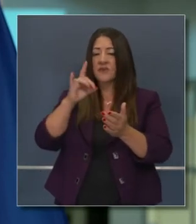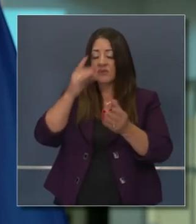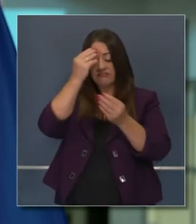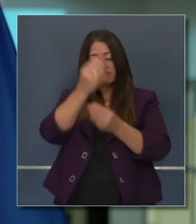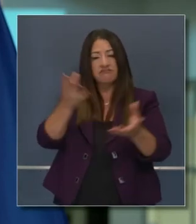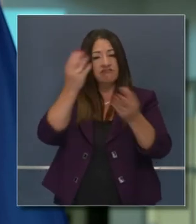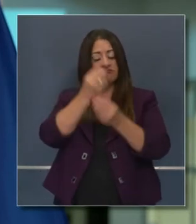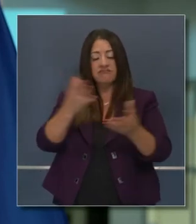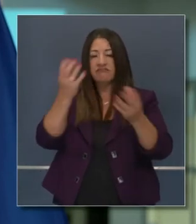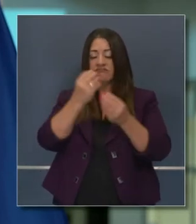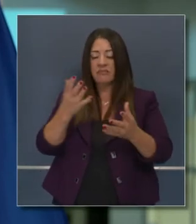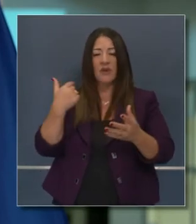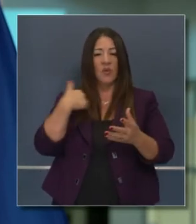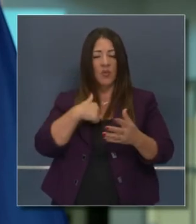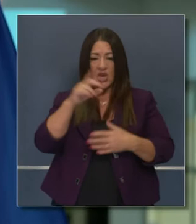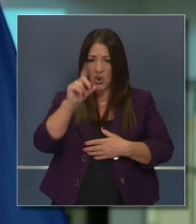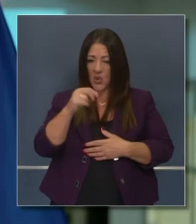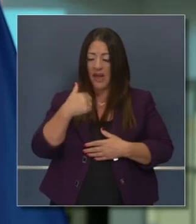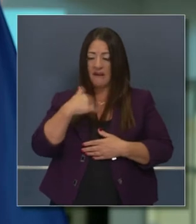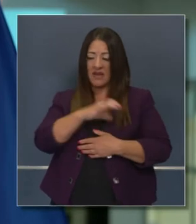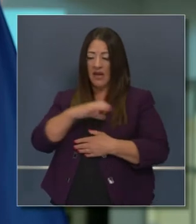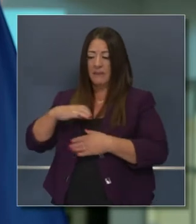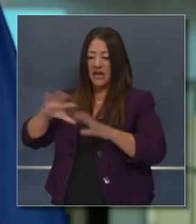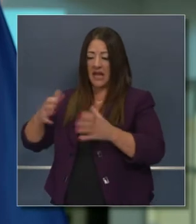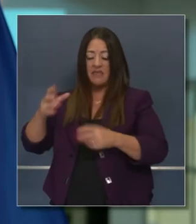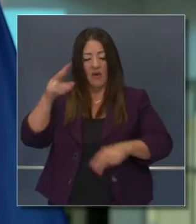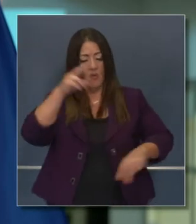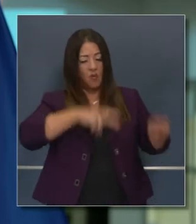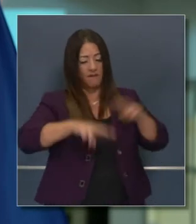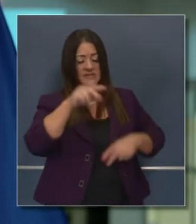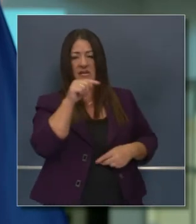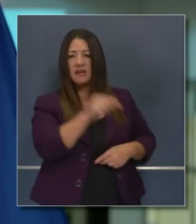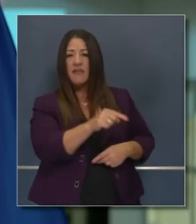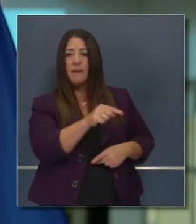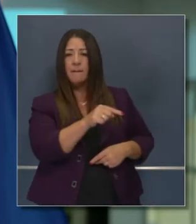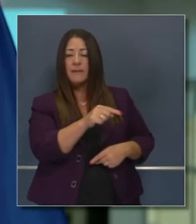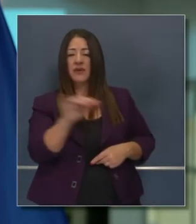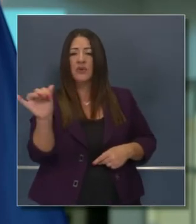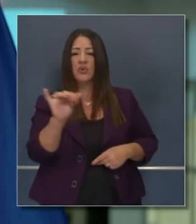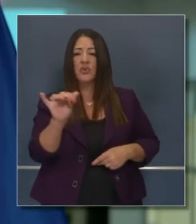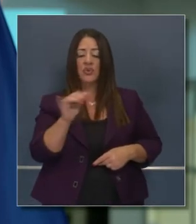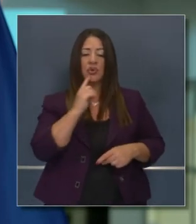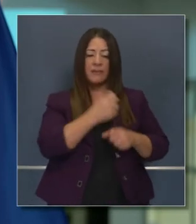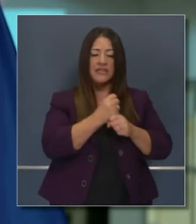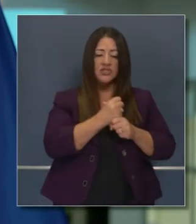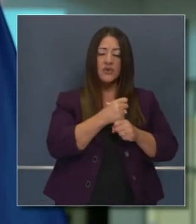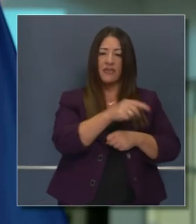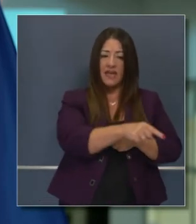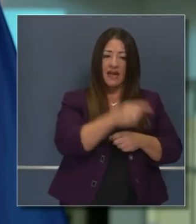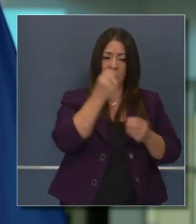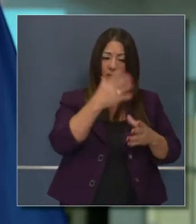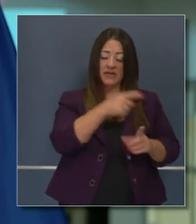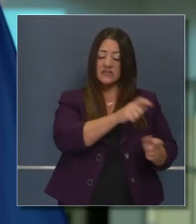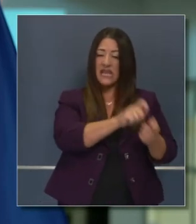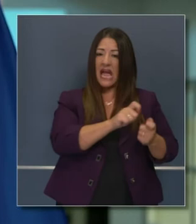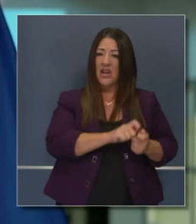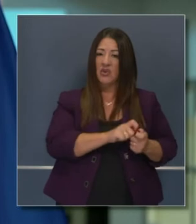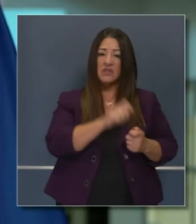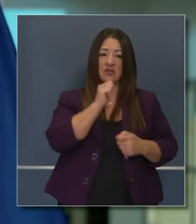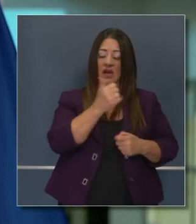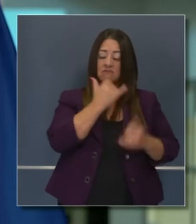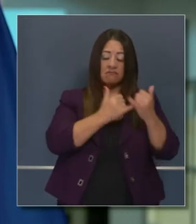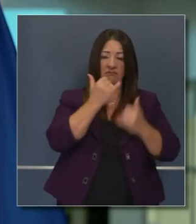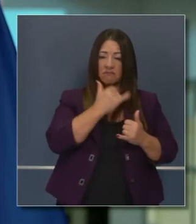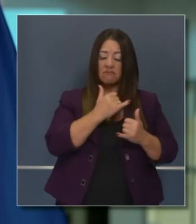que hemos implementado la supervisión, el comité de supervisión que también organizamos, que esa información es precisa.